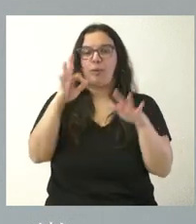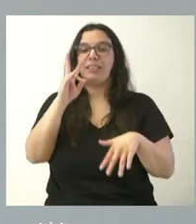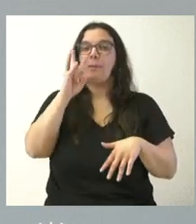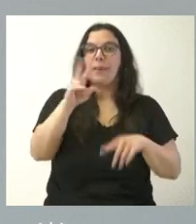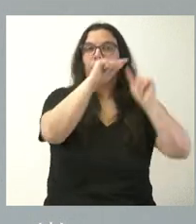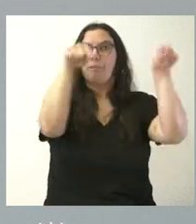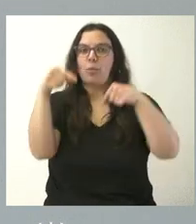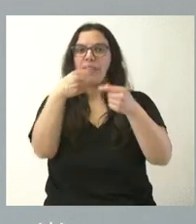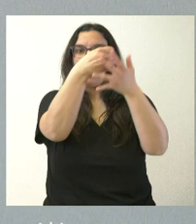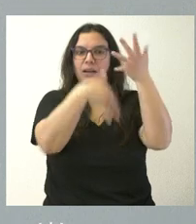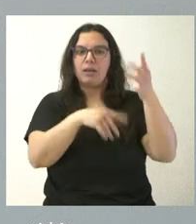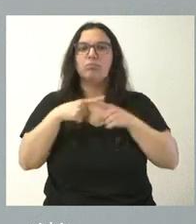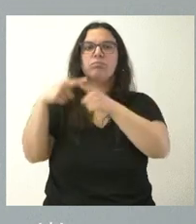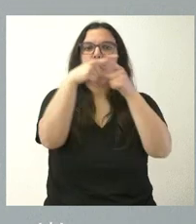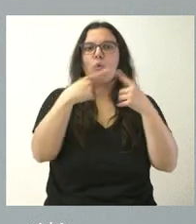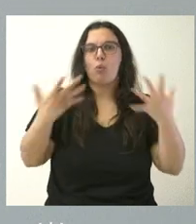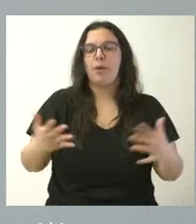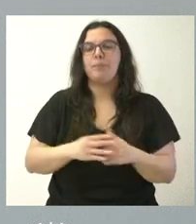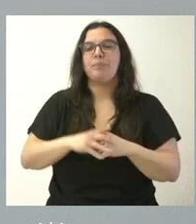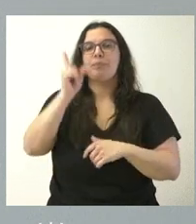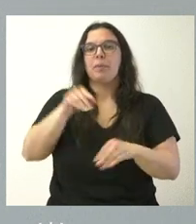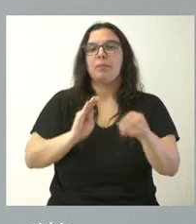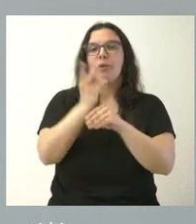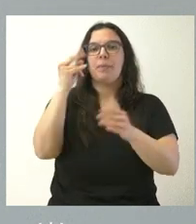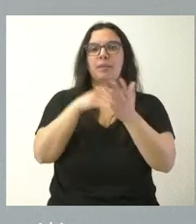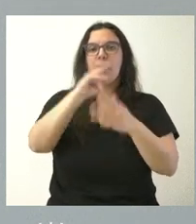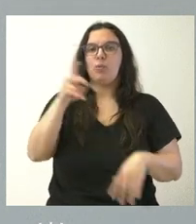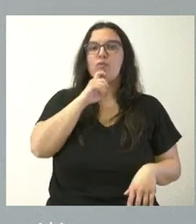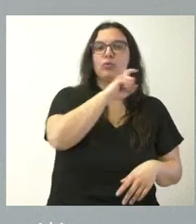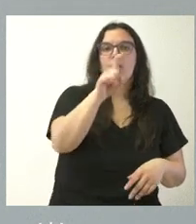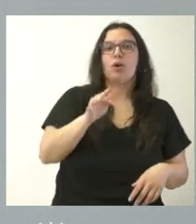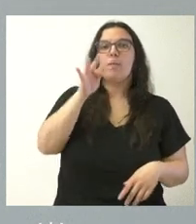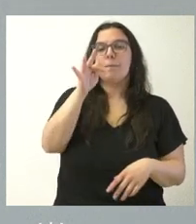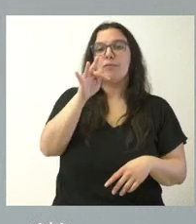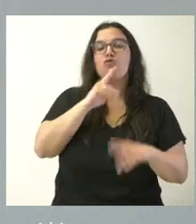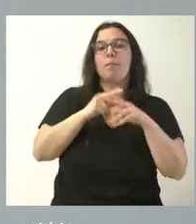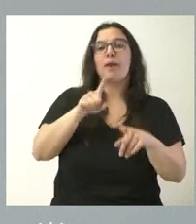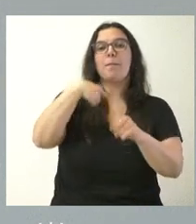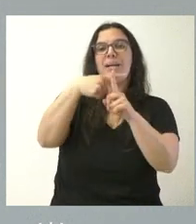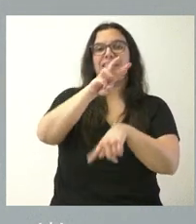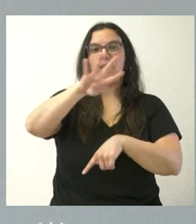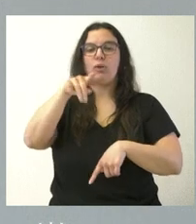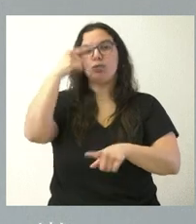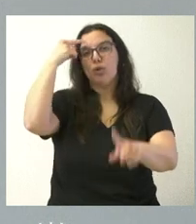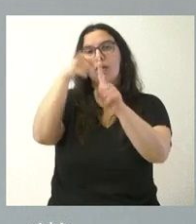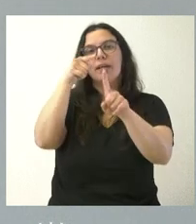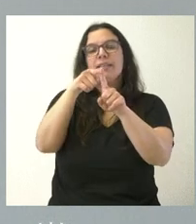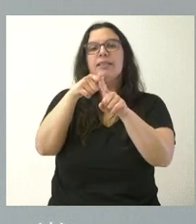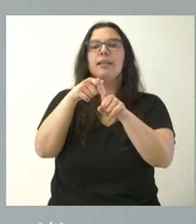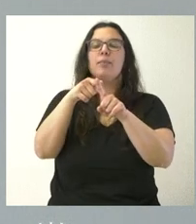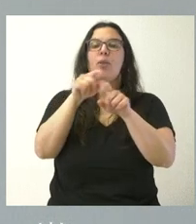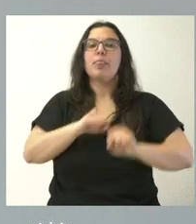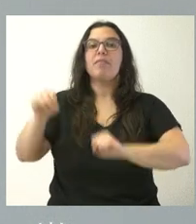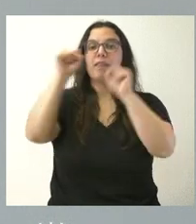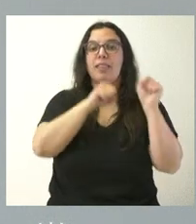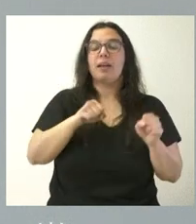de las provincias. 20.000 euros en la Fundación Más 34, que tiene como objetivo defender los derechos de los presos españoles en